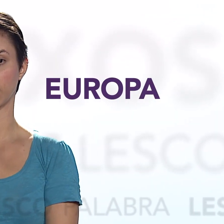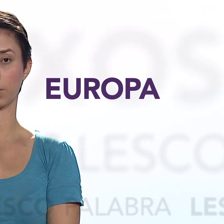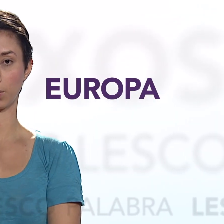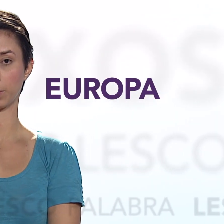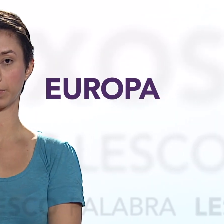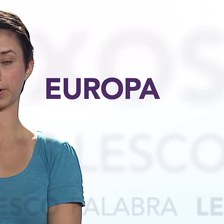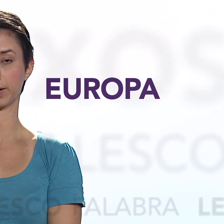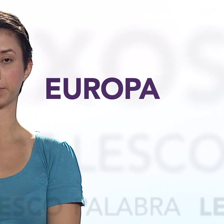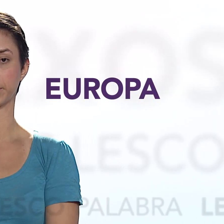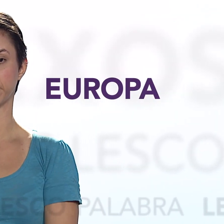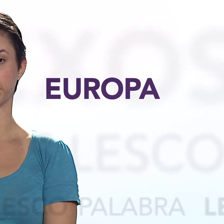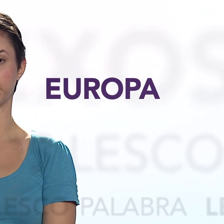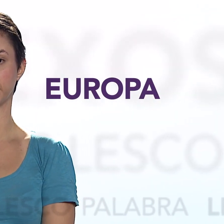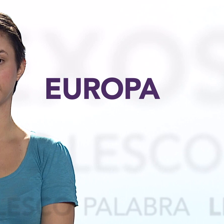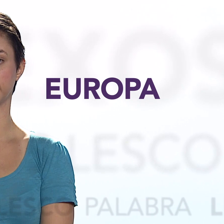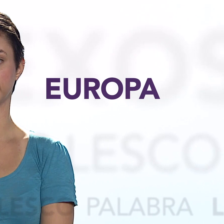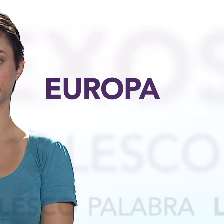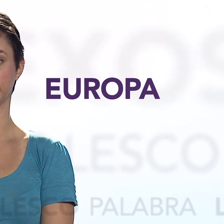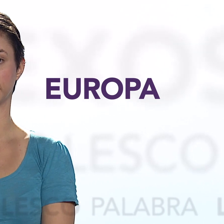Europa